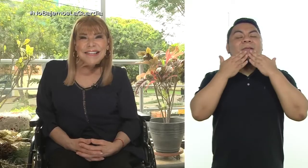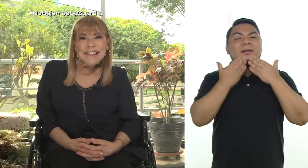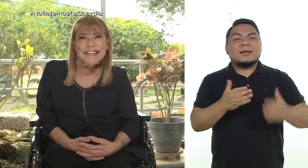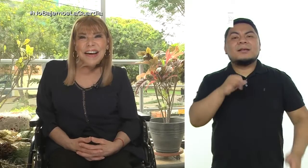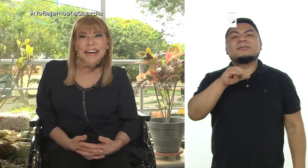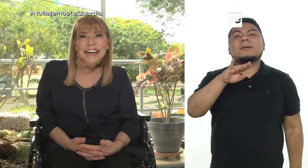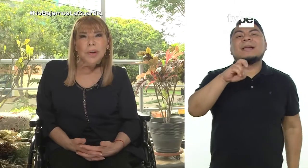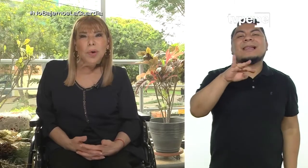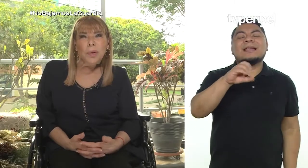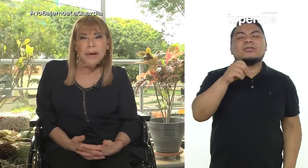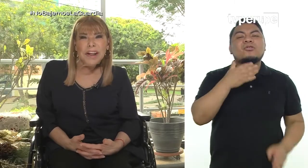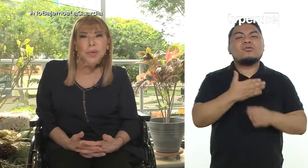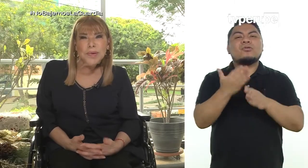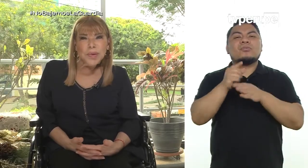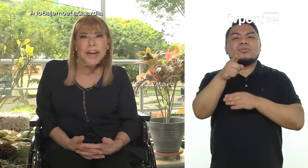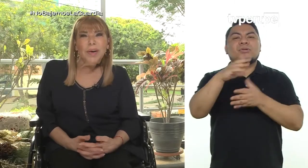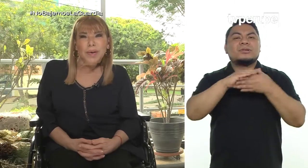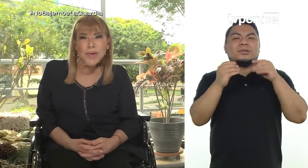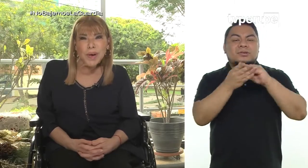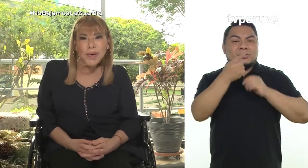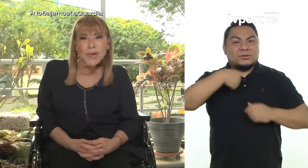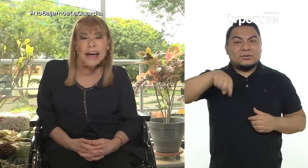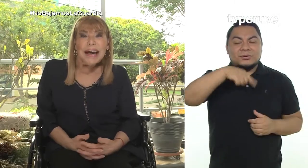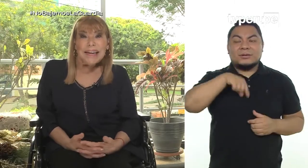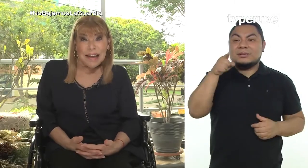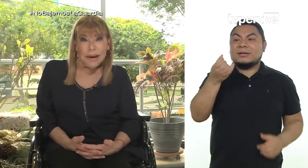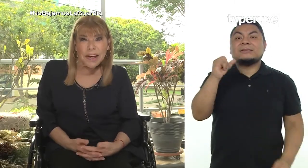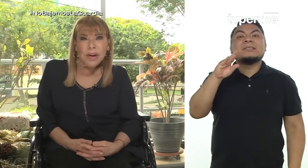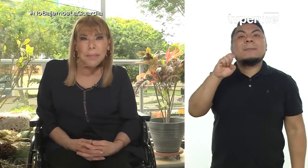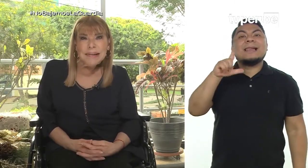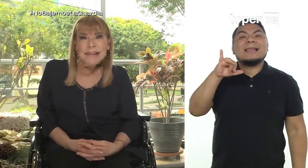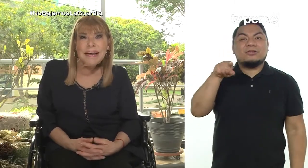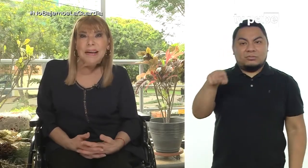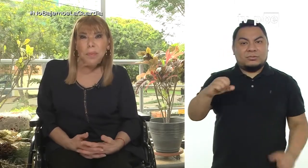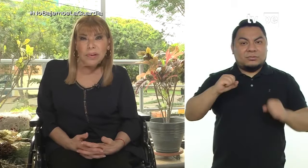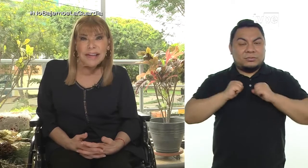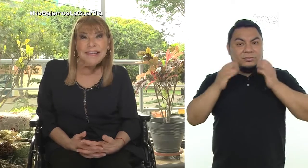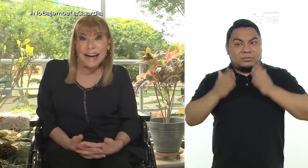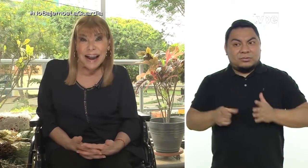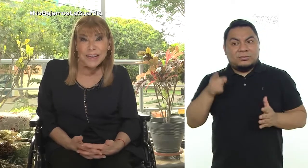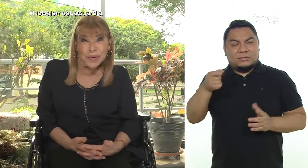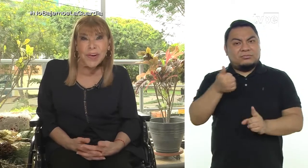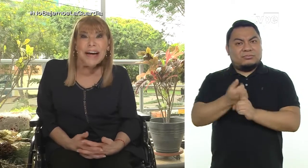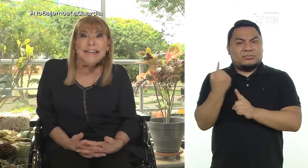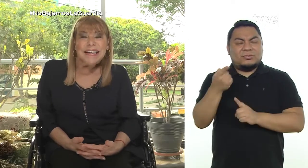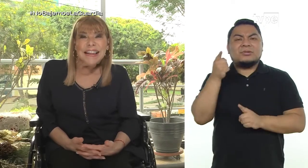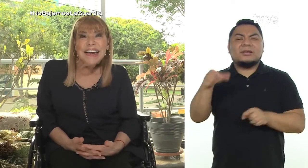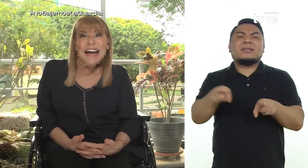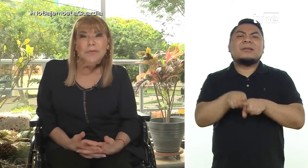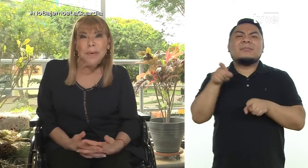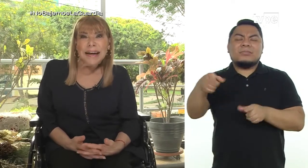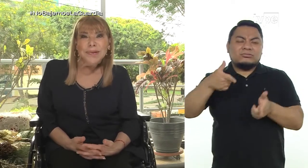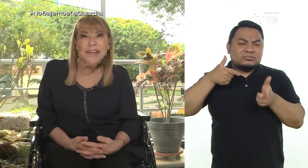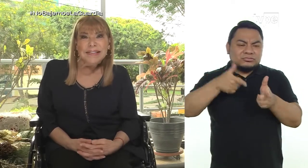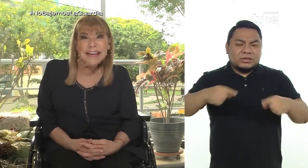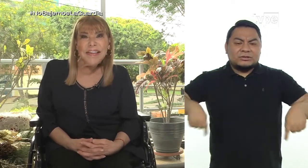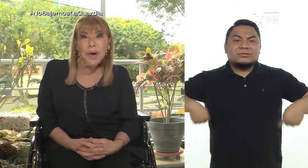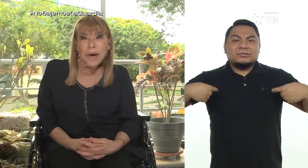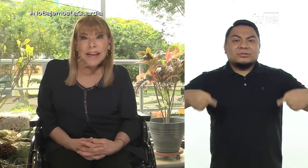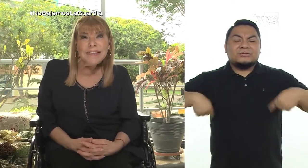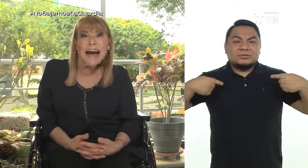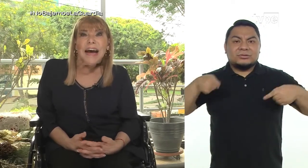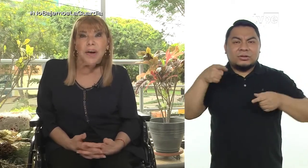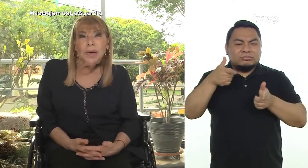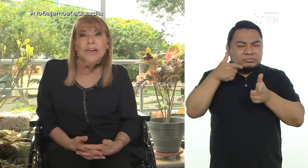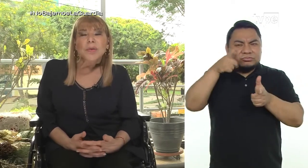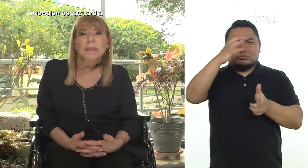Gracias Isabelino por compartir tu historia con nosotros. Isabelino, además de ser deportista nato, se dedica a la fabricación de silla